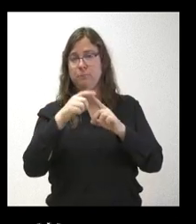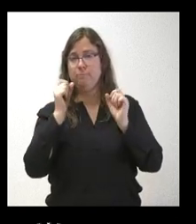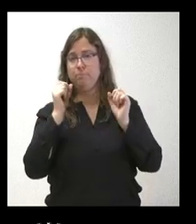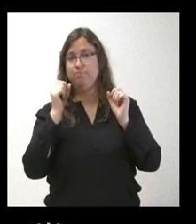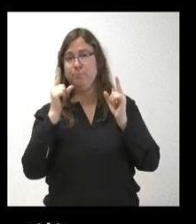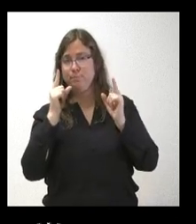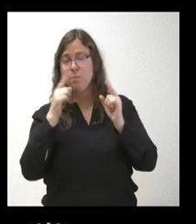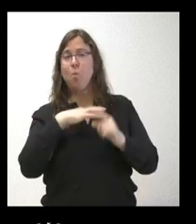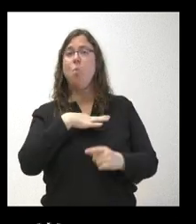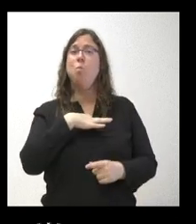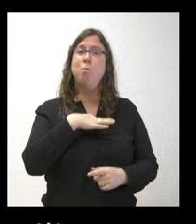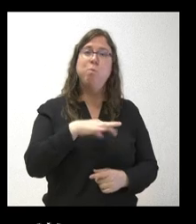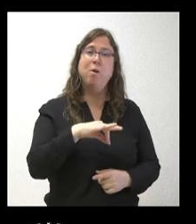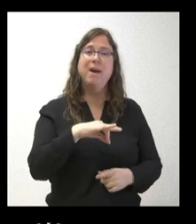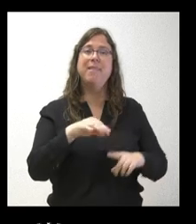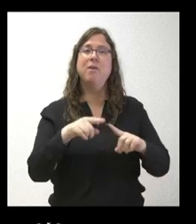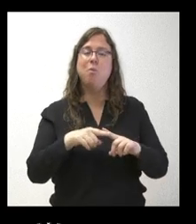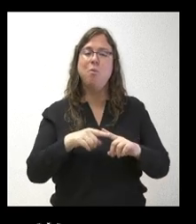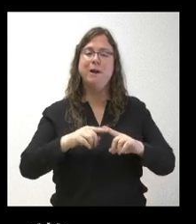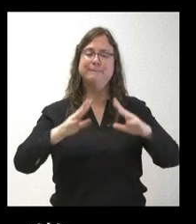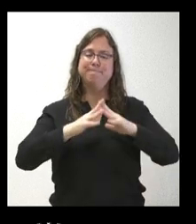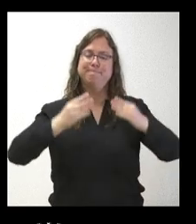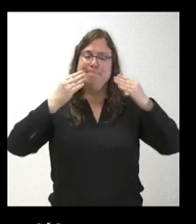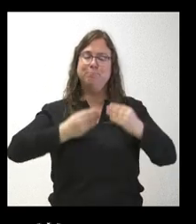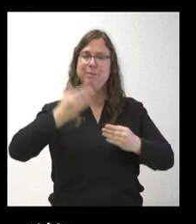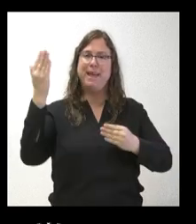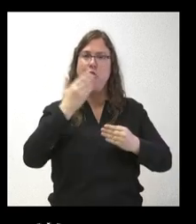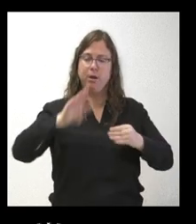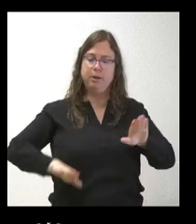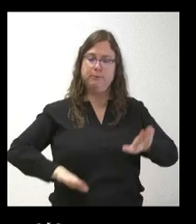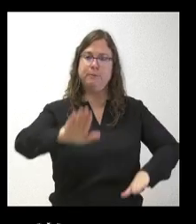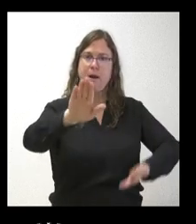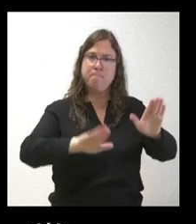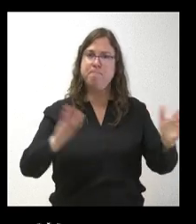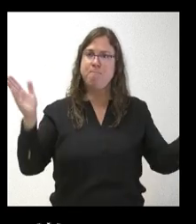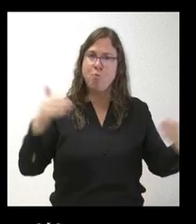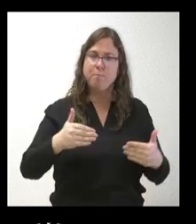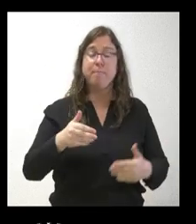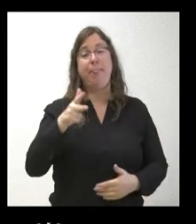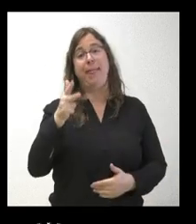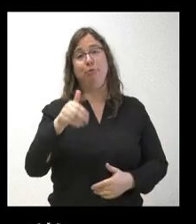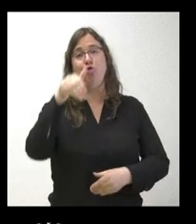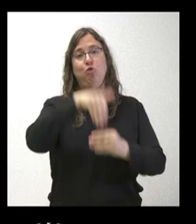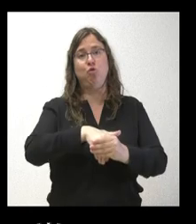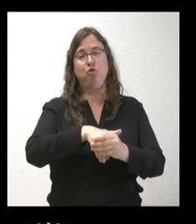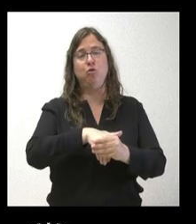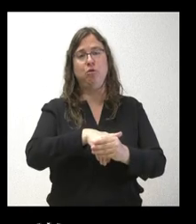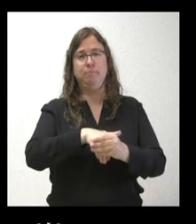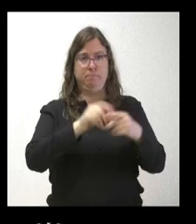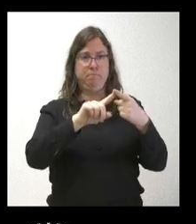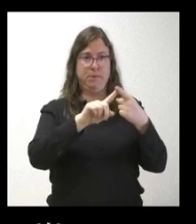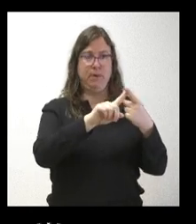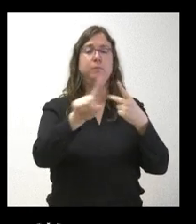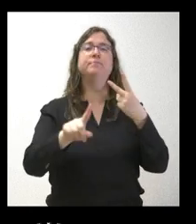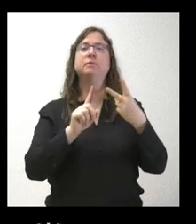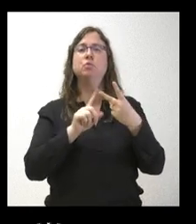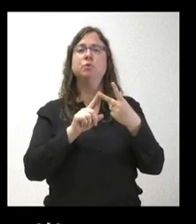quizá no hay una infraestructura adecuada en los colegios electorales donde se va a ejercer el derecho al voto. Esto, por un lado. Y, por otro